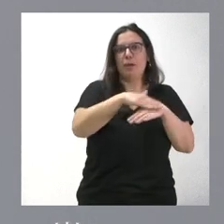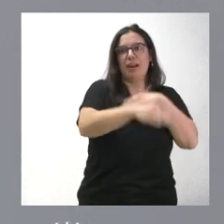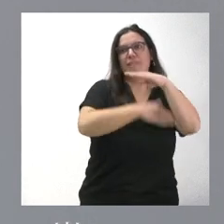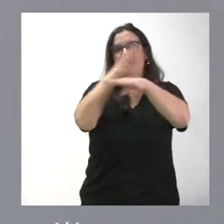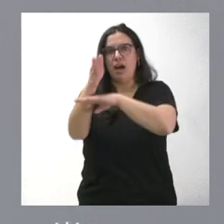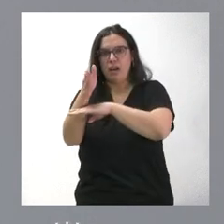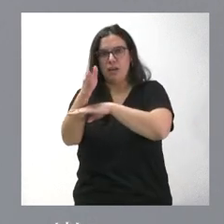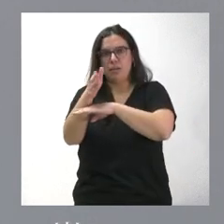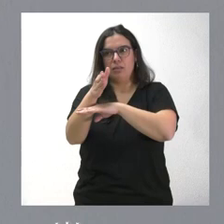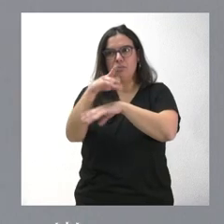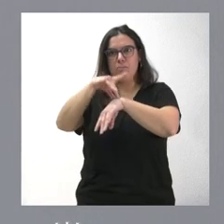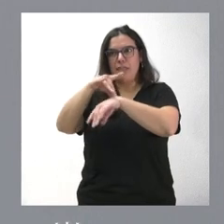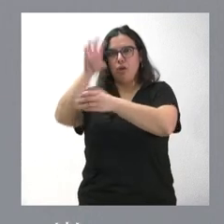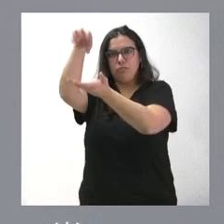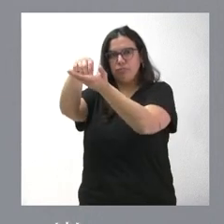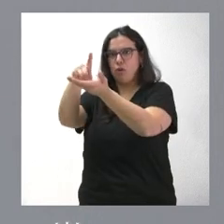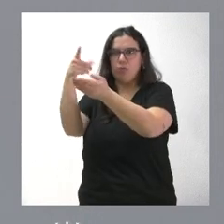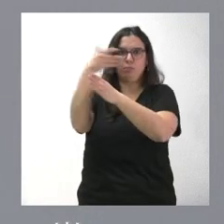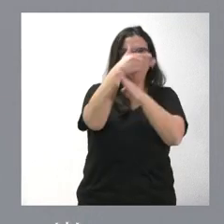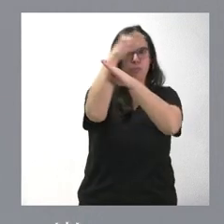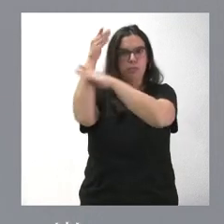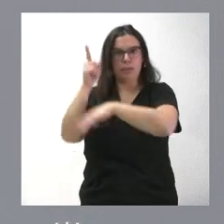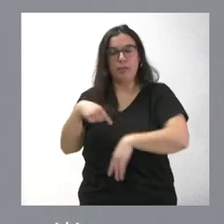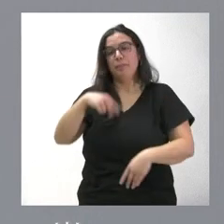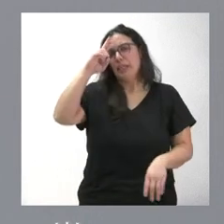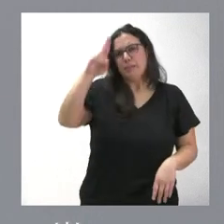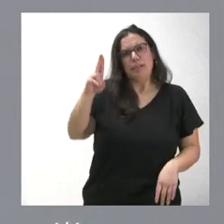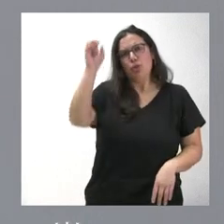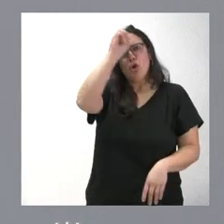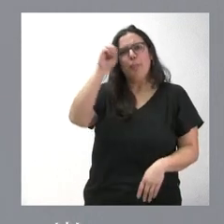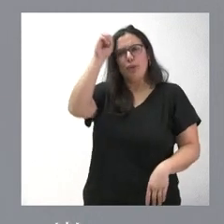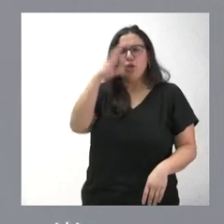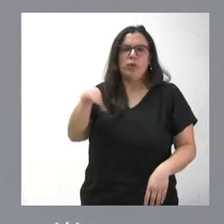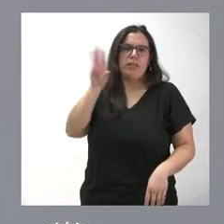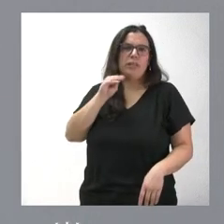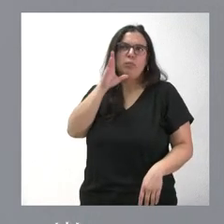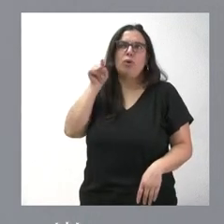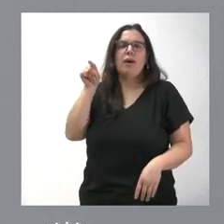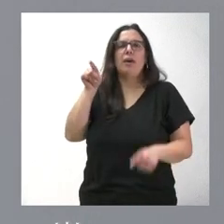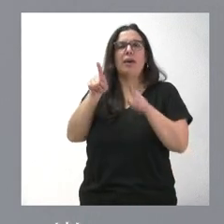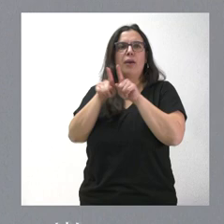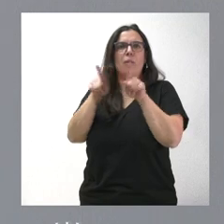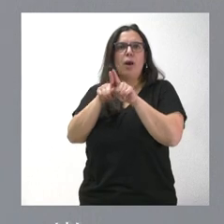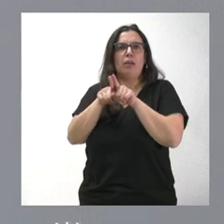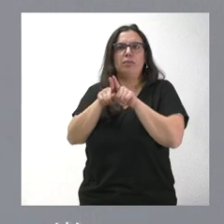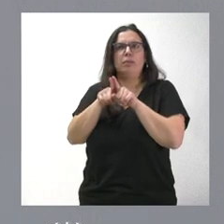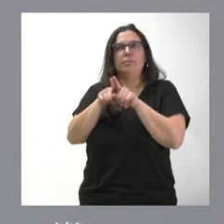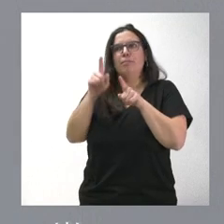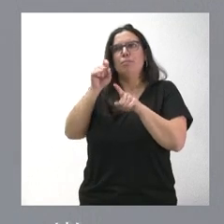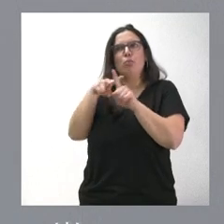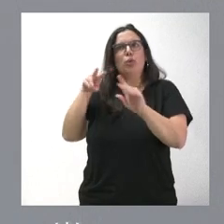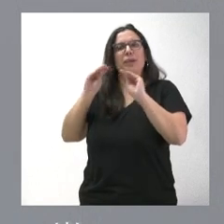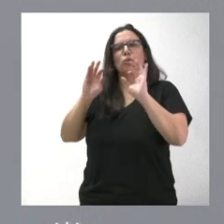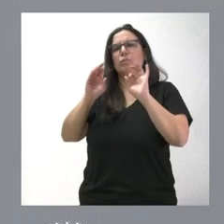vayan a donde están los médicos, y respetando la posición y entendiendo que lo hace desde una posición exactamente profesional, nosotros